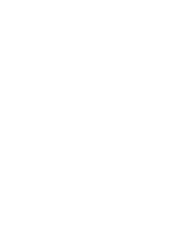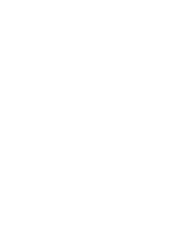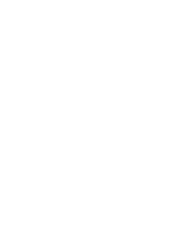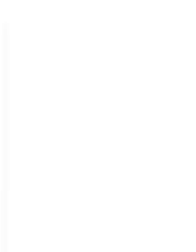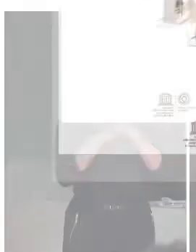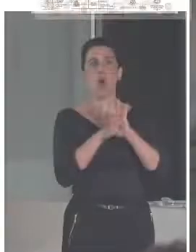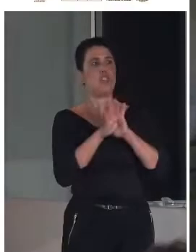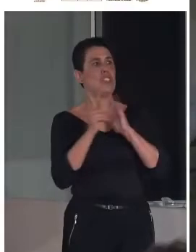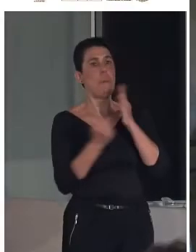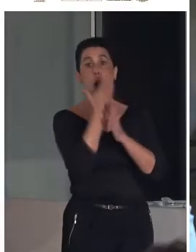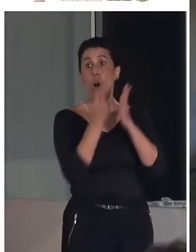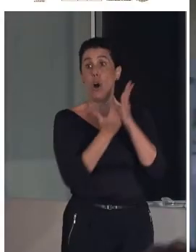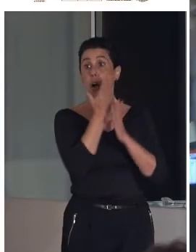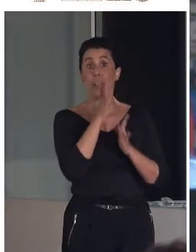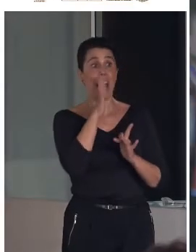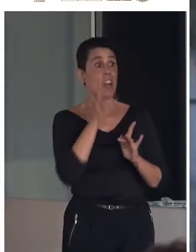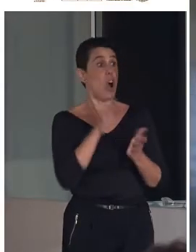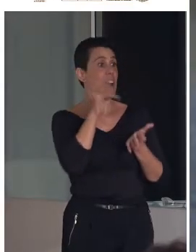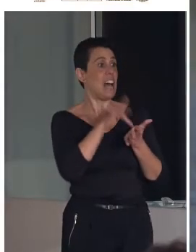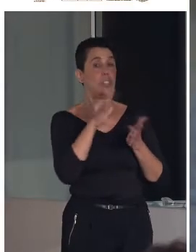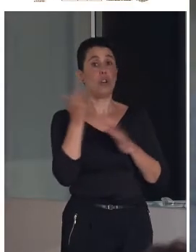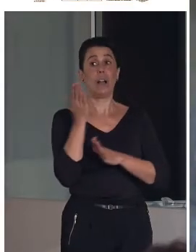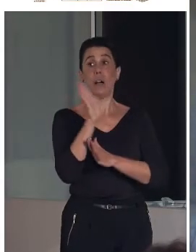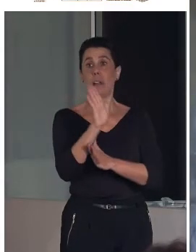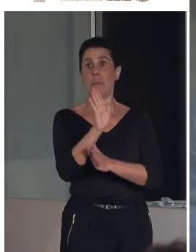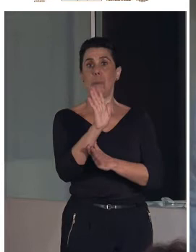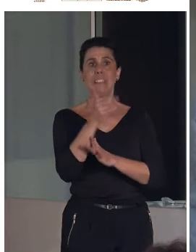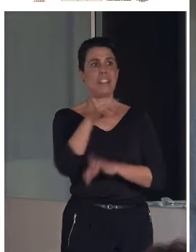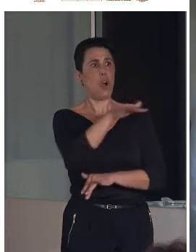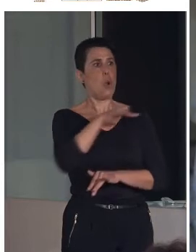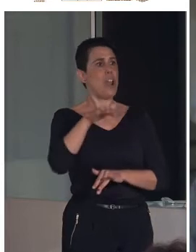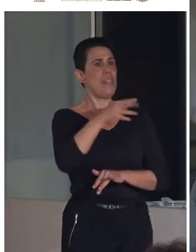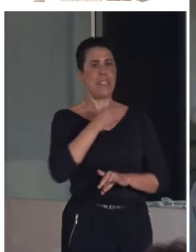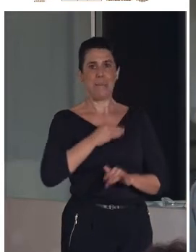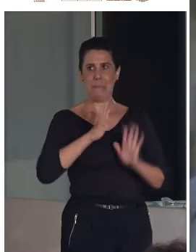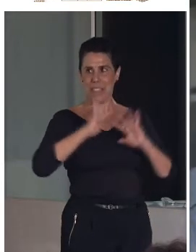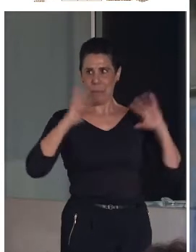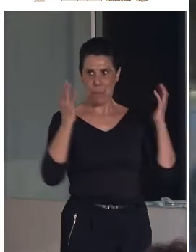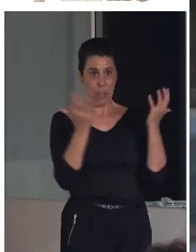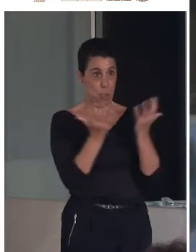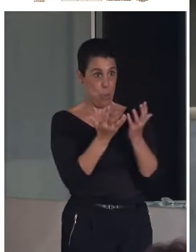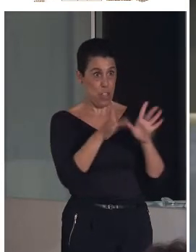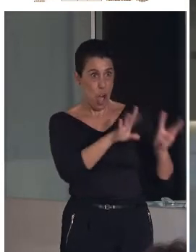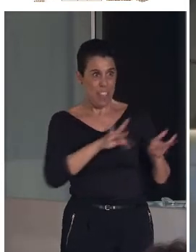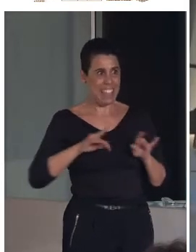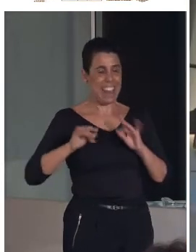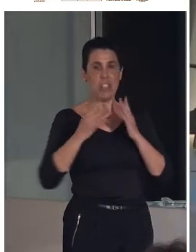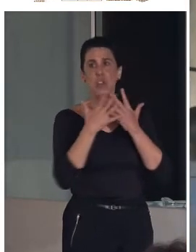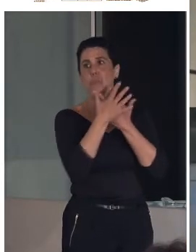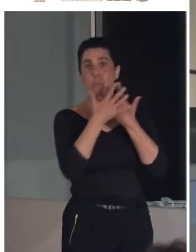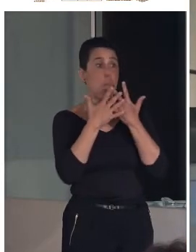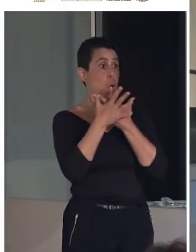Vamos a tener ahora una presentación de un sitio de patrimonio mundial, Territorio Mudéjar. Tenemos aquí